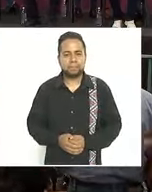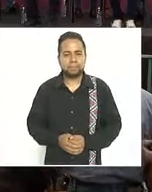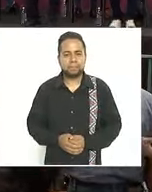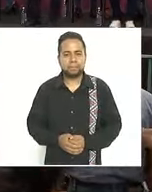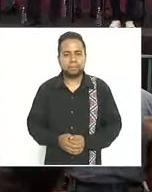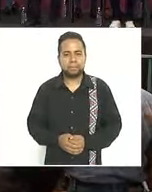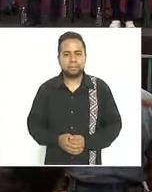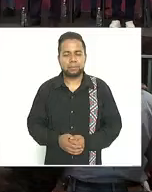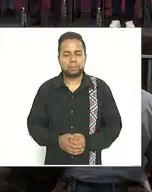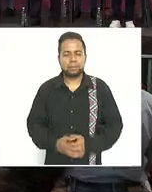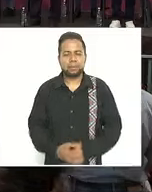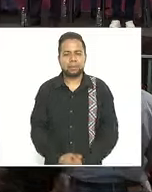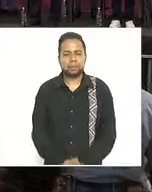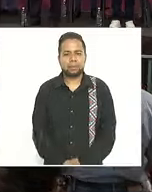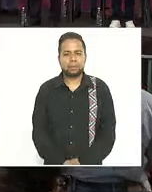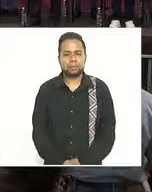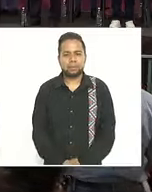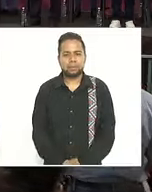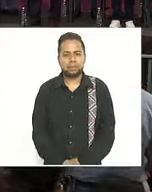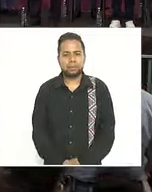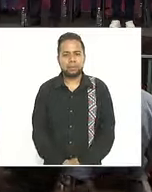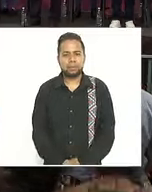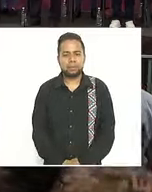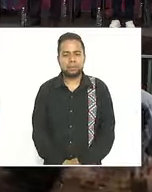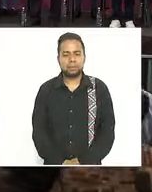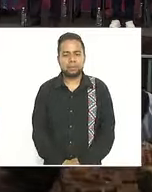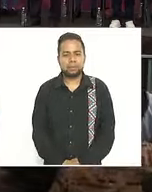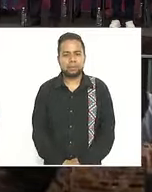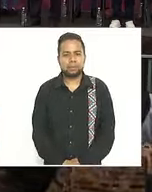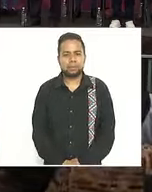¡Que la tierra del sol!